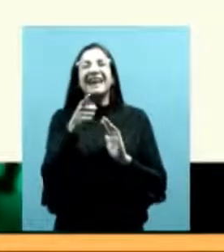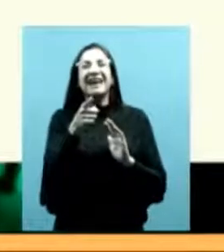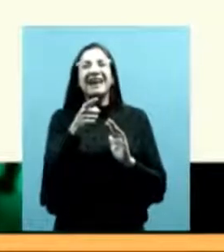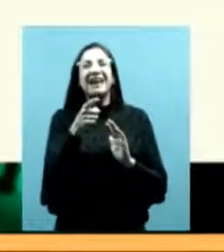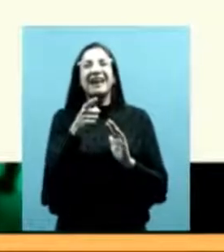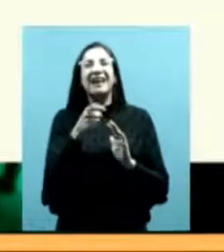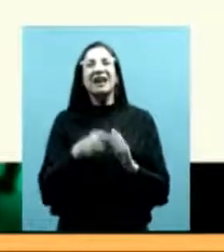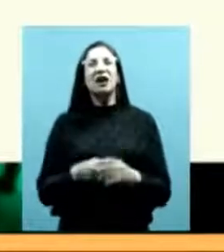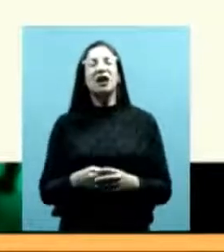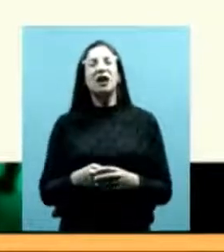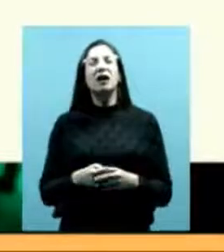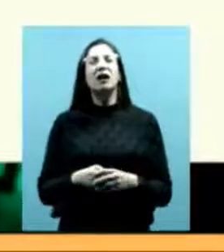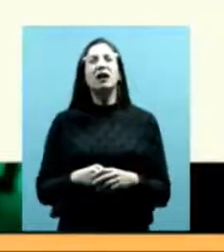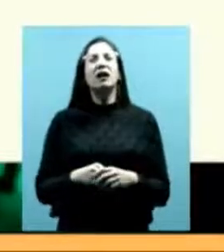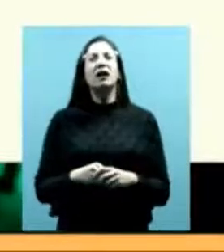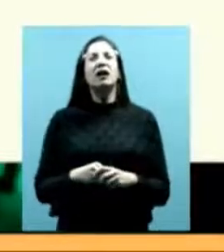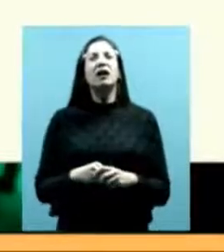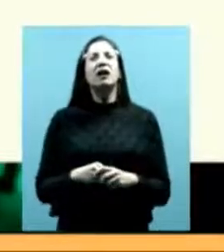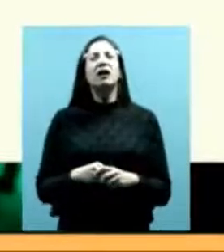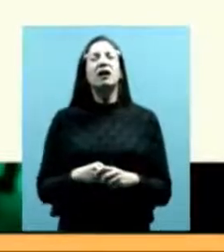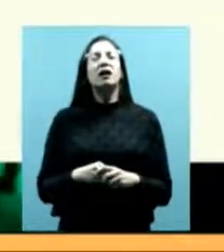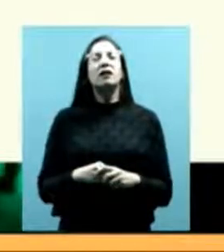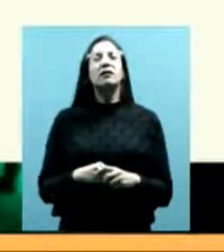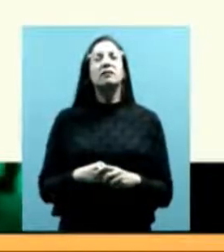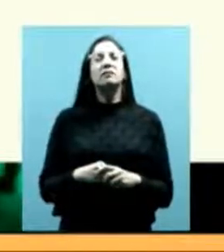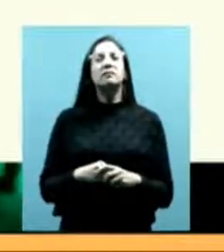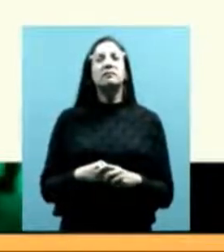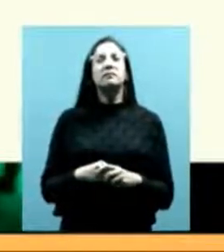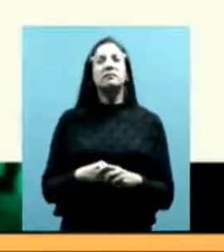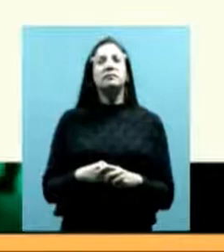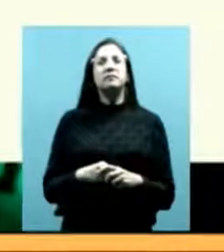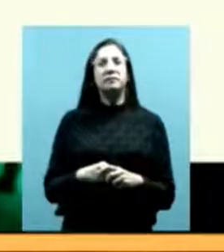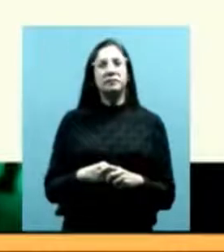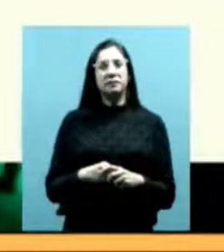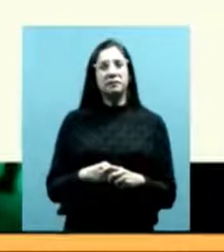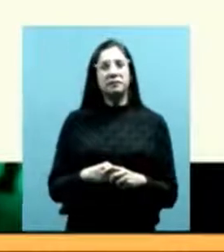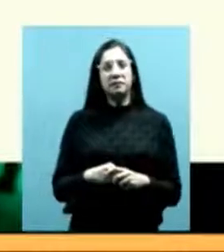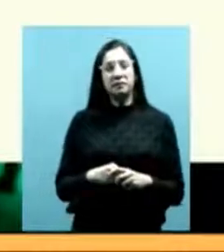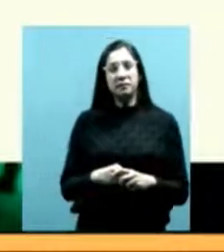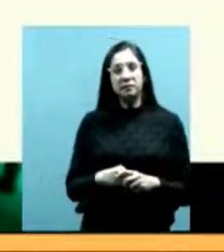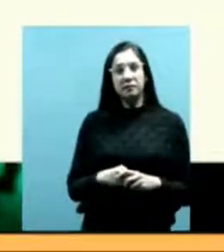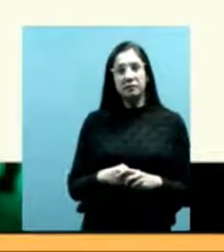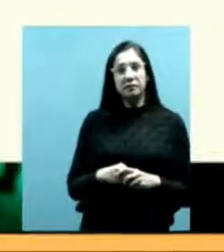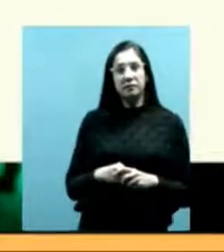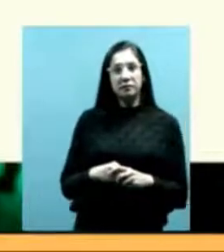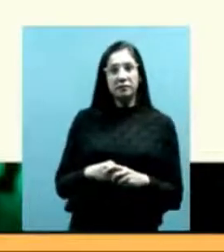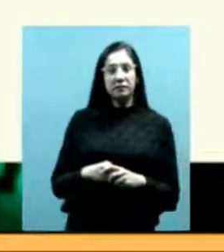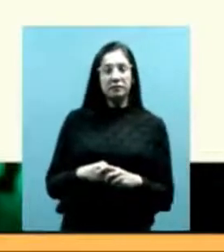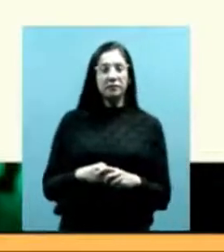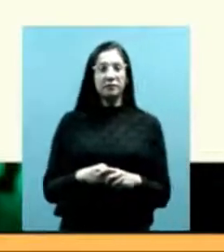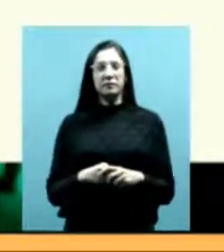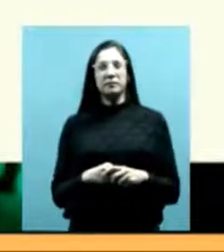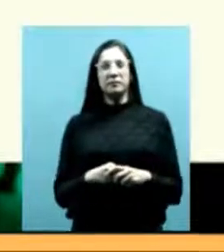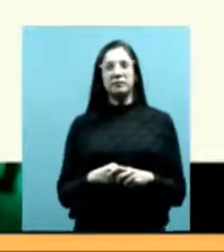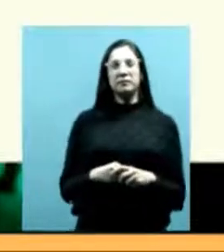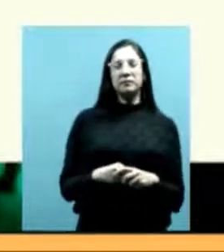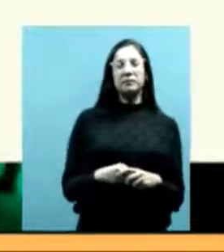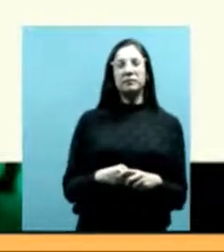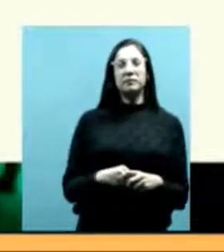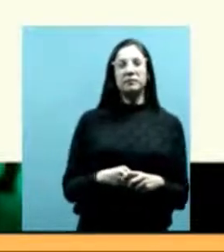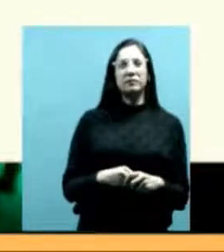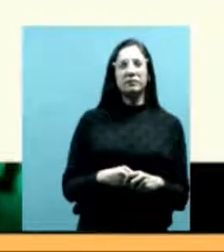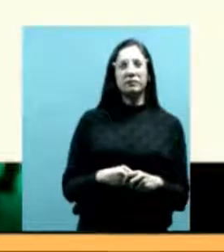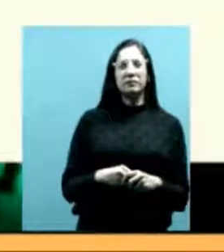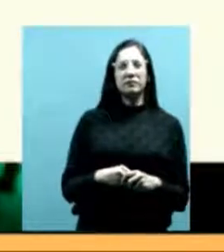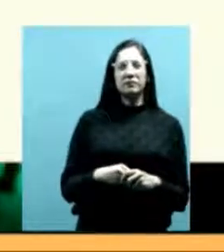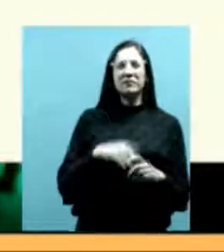Fals Borda la osamenta que me describieron ancianos de buena memoria sobre el pasado de los pueblos tiene la función